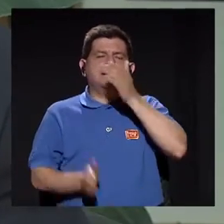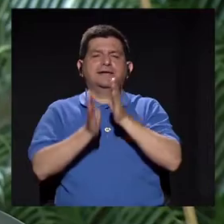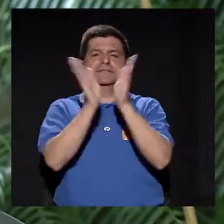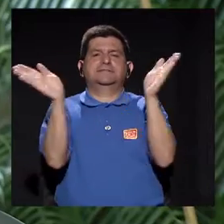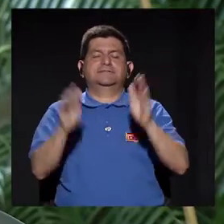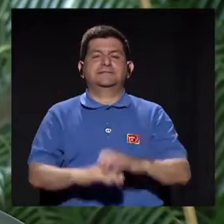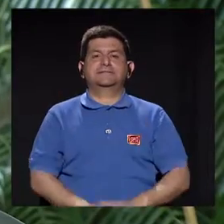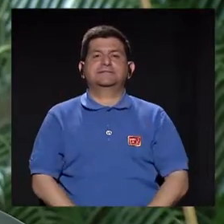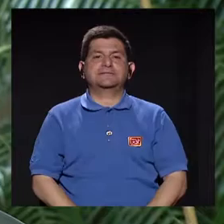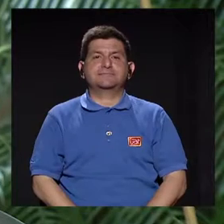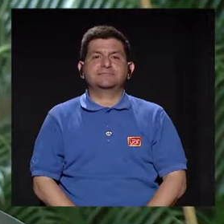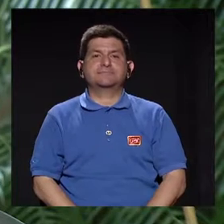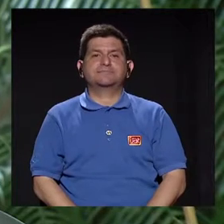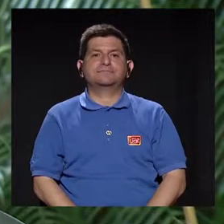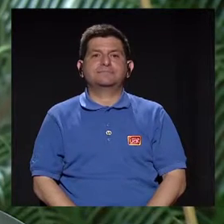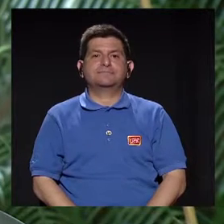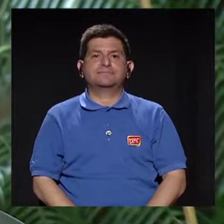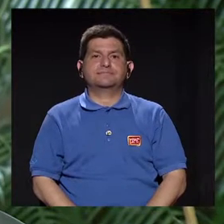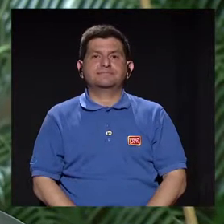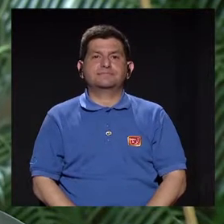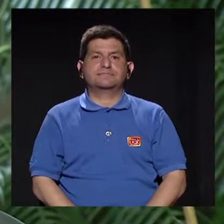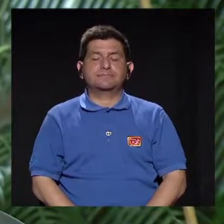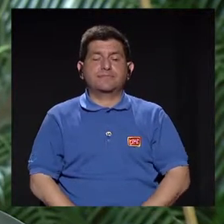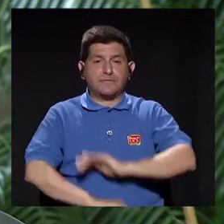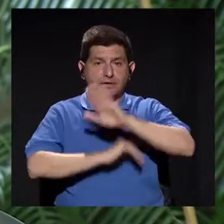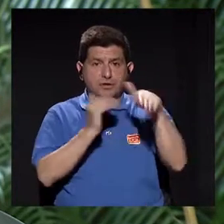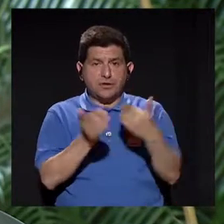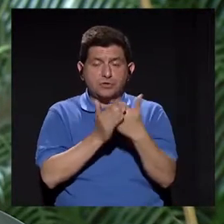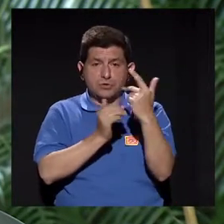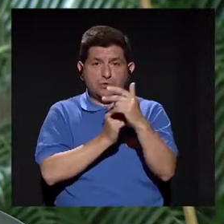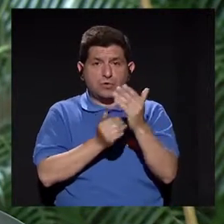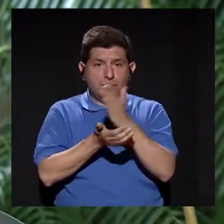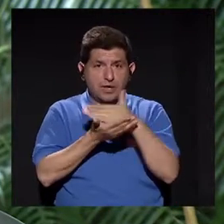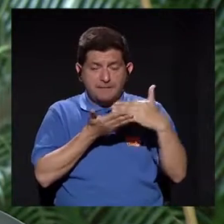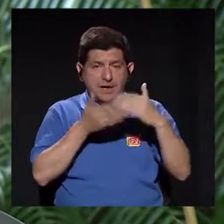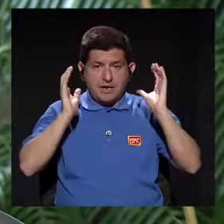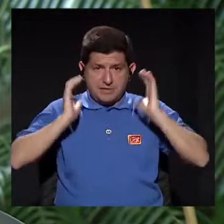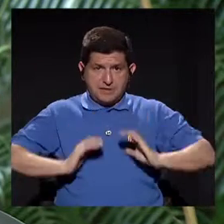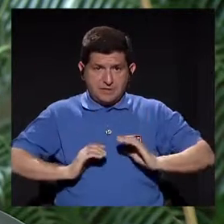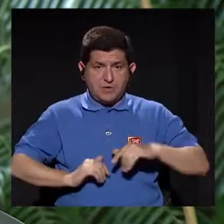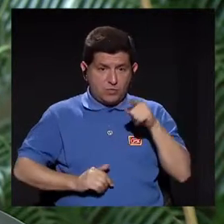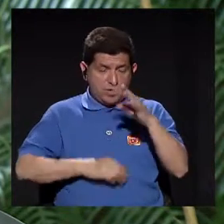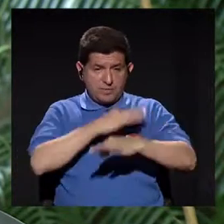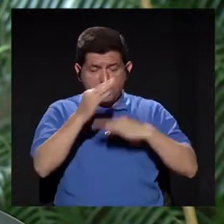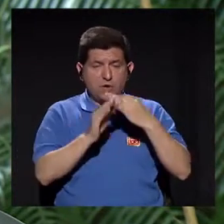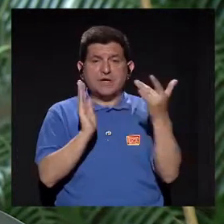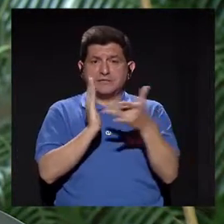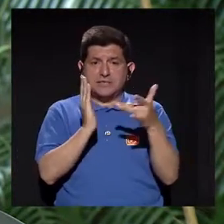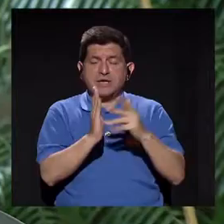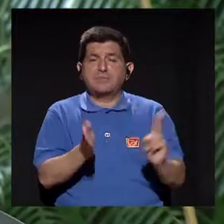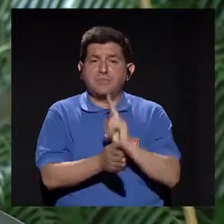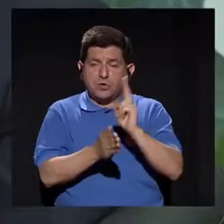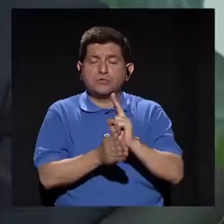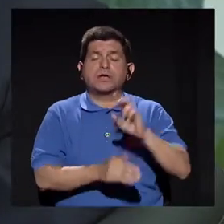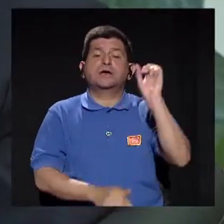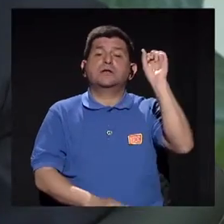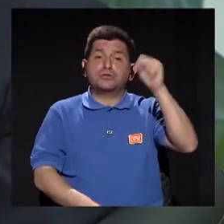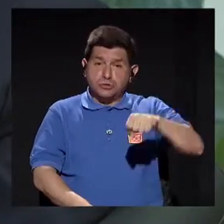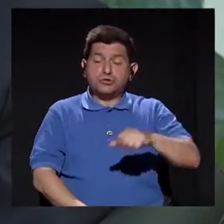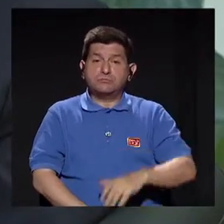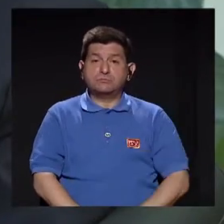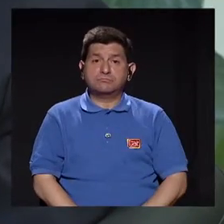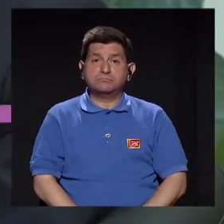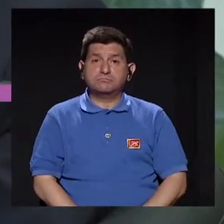estos casos. Doctor, ¿y cualquier parte del cuerpo eventualmente puede operarse mediante esta técnica? Sí,